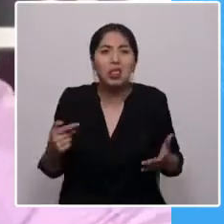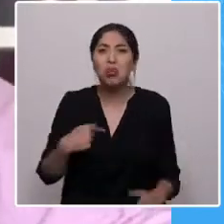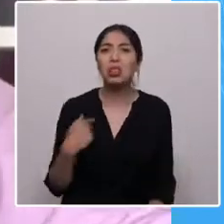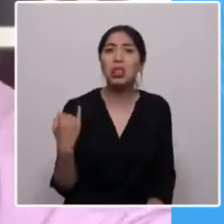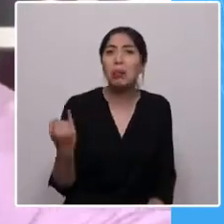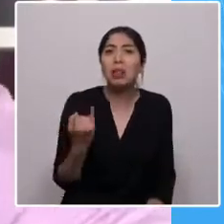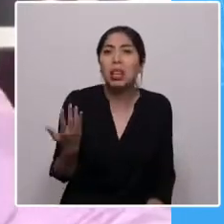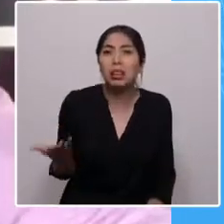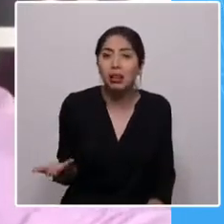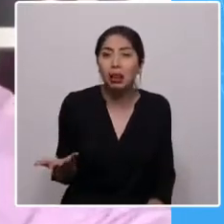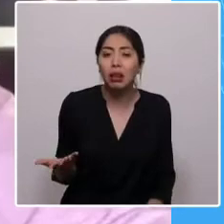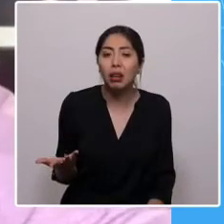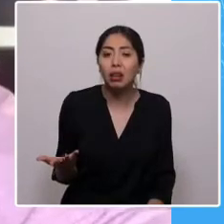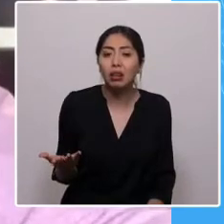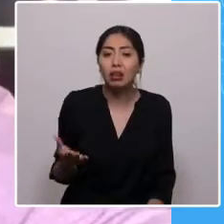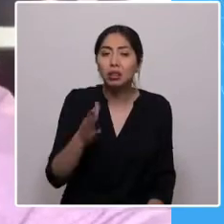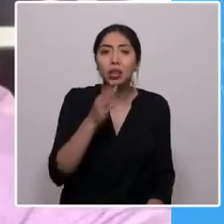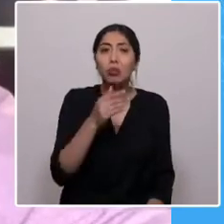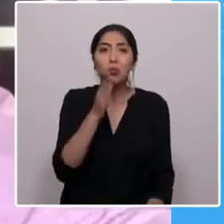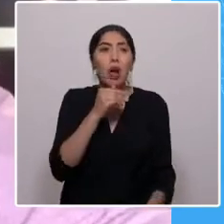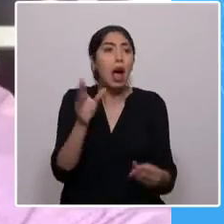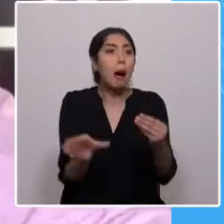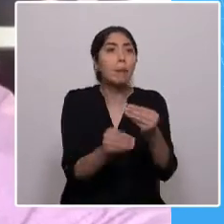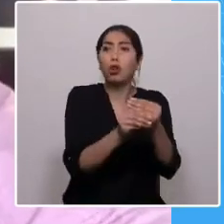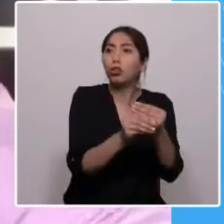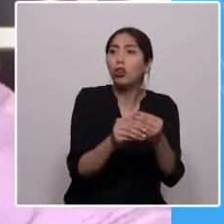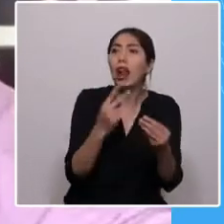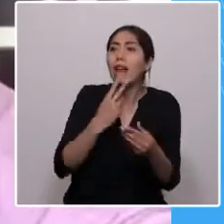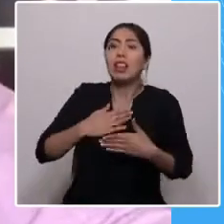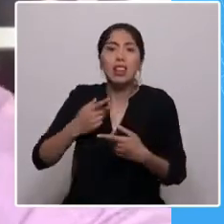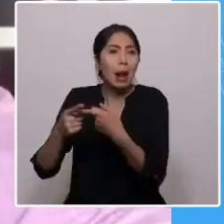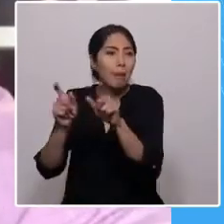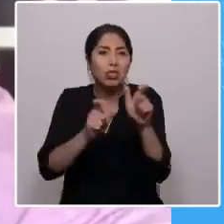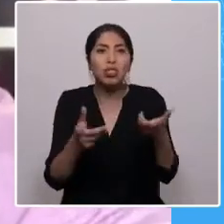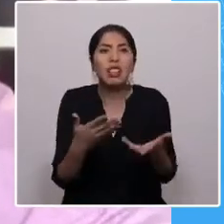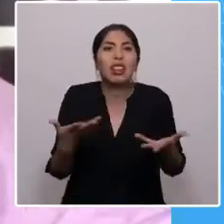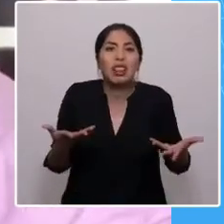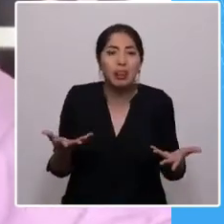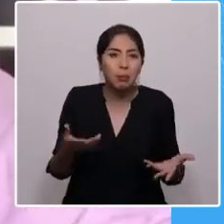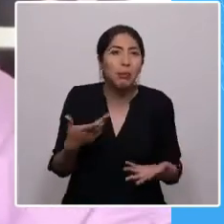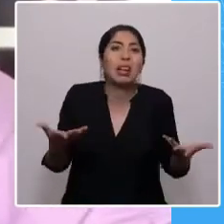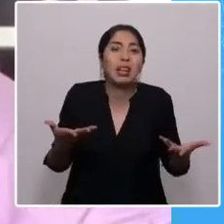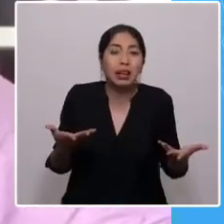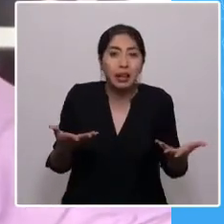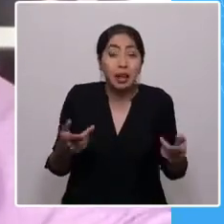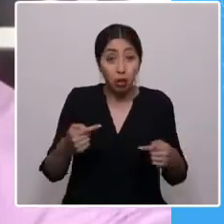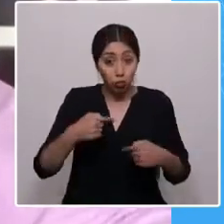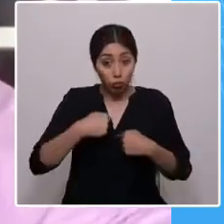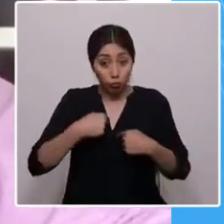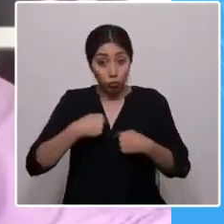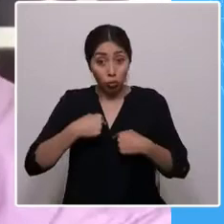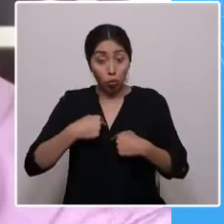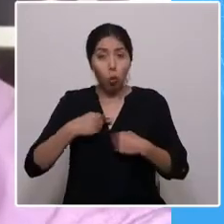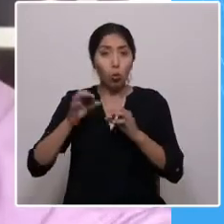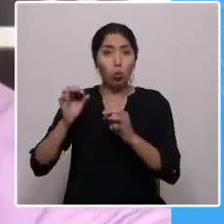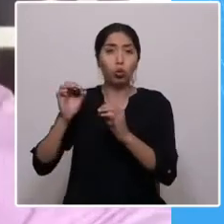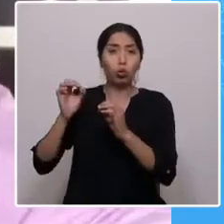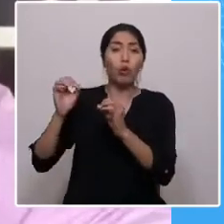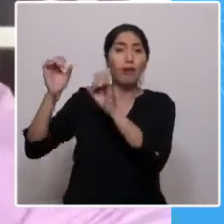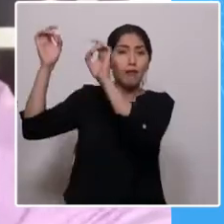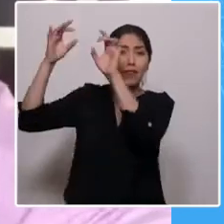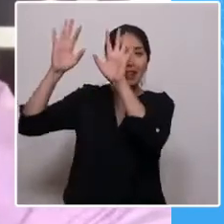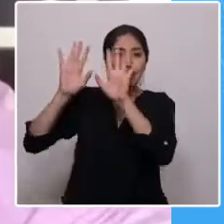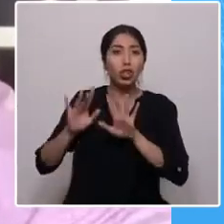no aporta valor en la vida de otro a través del colectivo y del conjunto? Eso me lo he preguntado muchas veces. Tengo la bendición de Dios de haber podido trabajar en múltiples actividades.